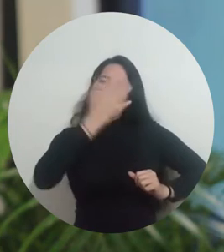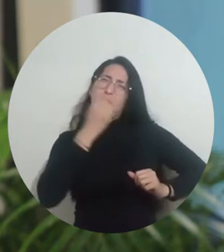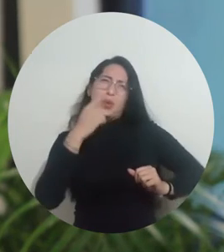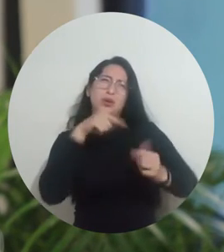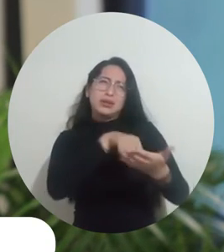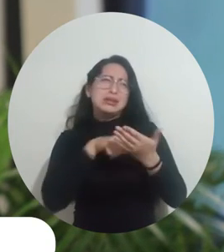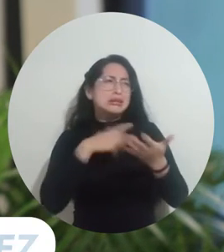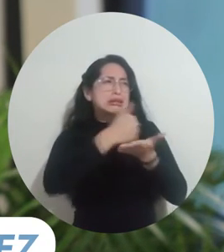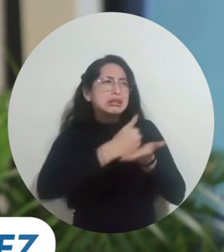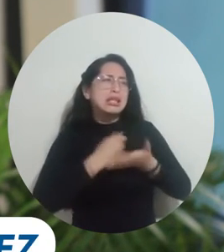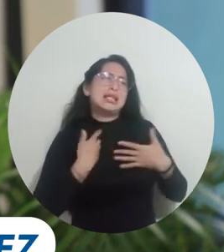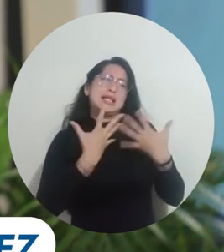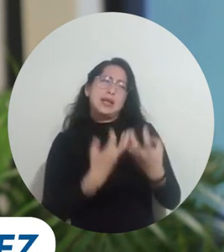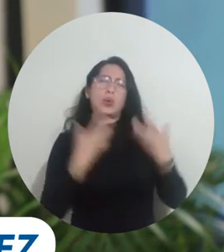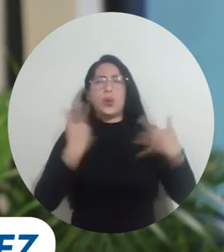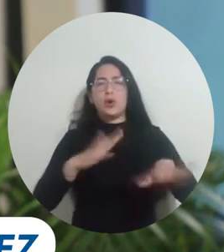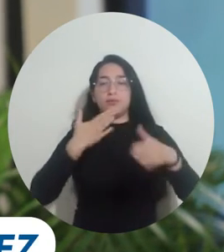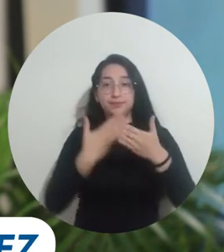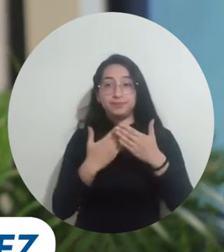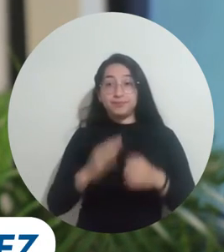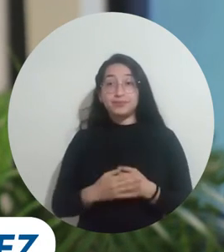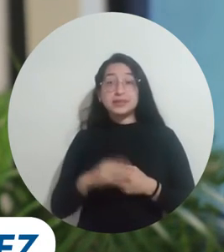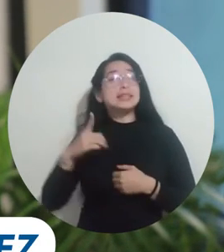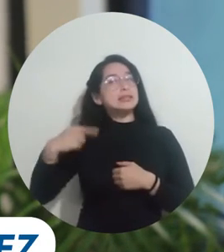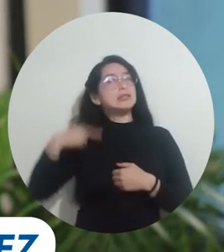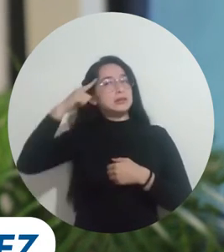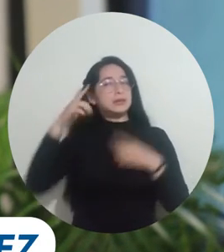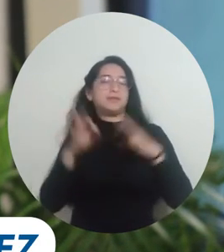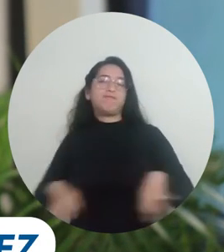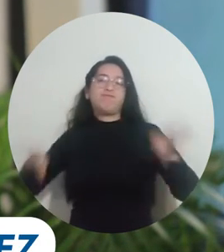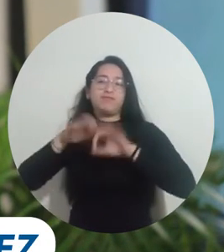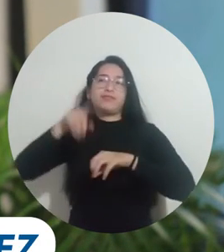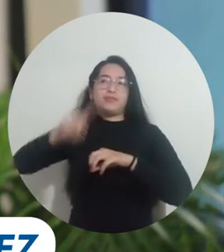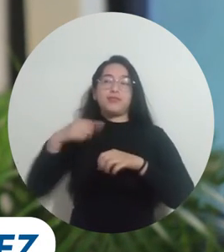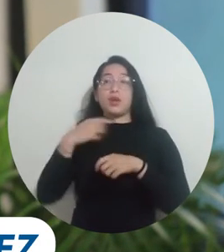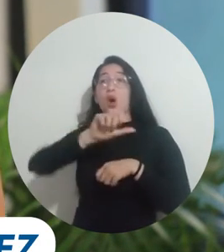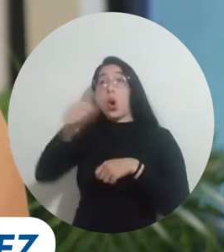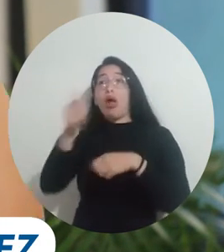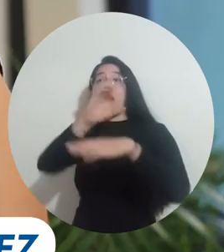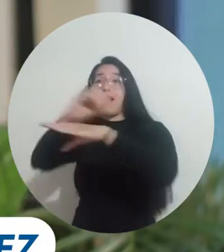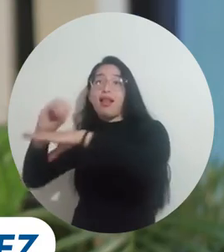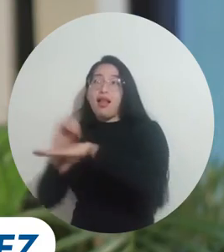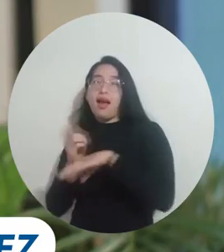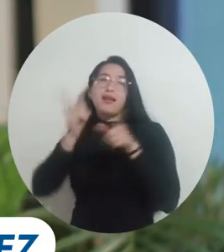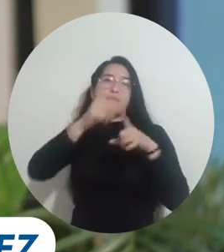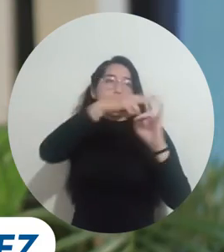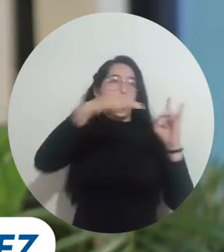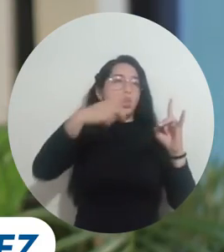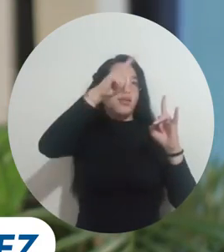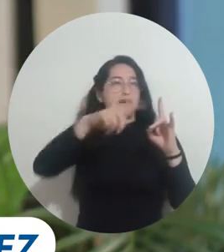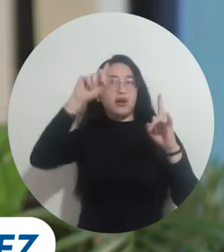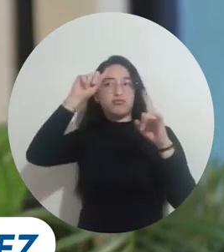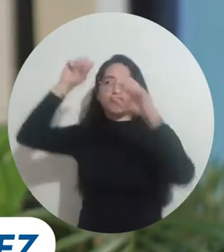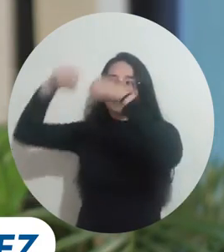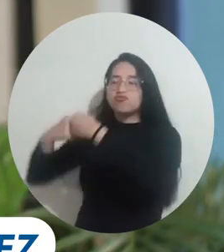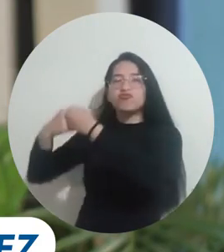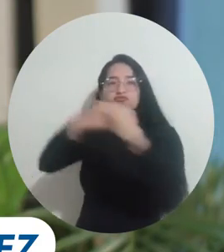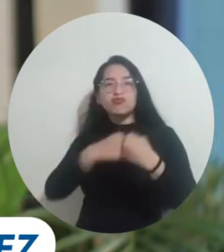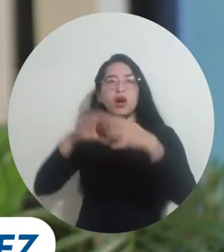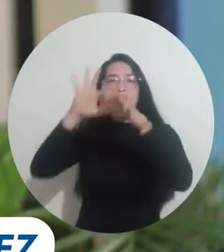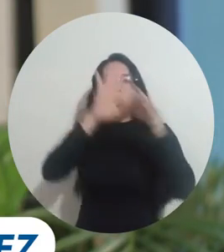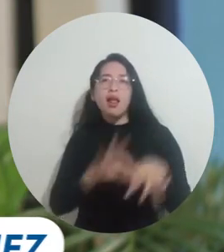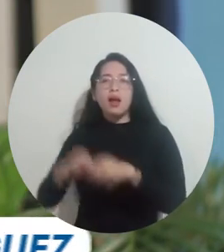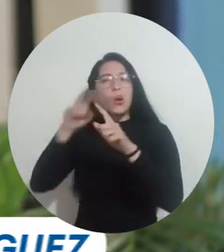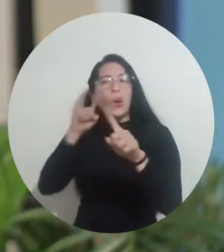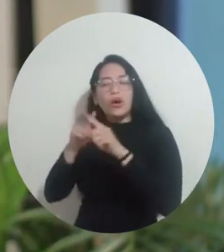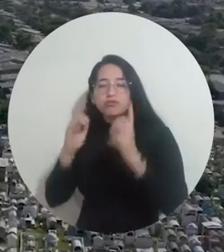Es supremamente importante lograr articularnos con la universidad y con otras organizaciones que nos permitan llegar a la población,